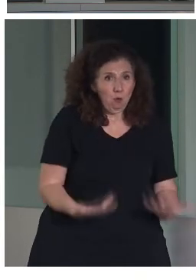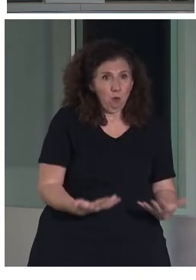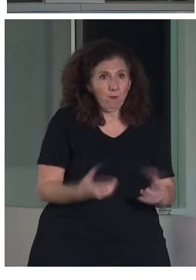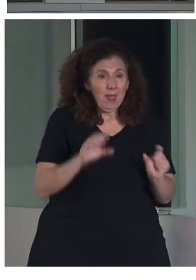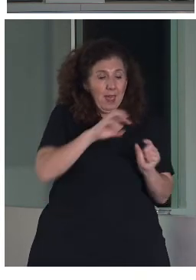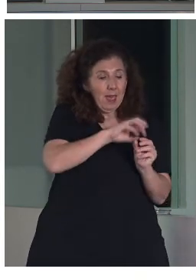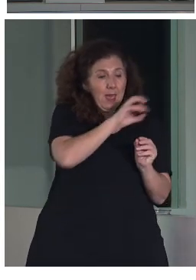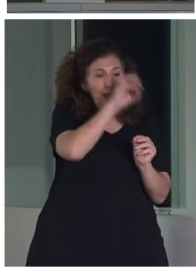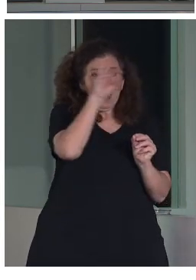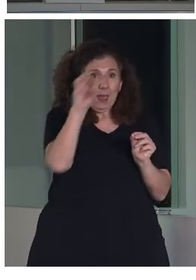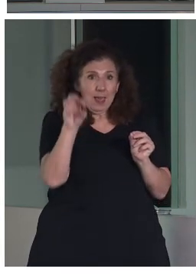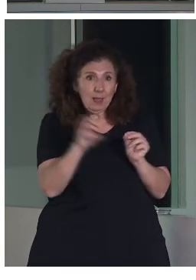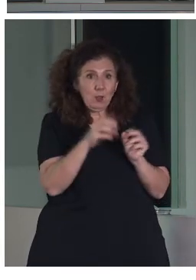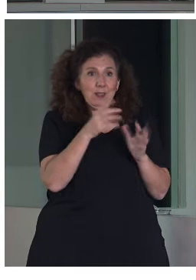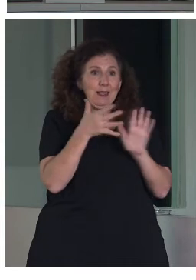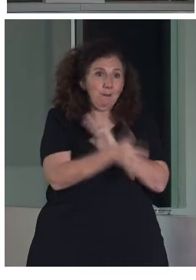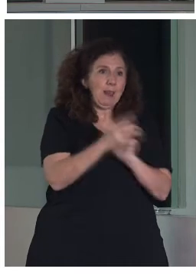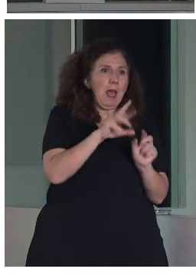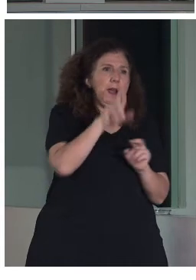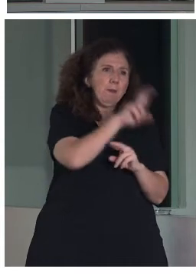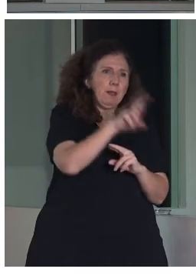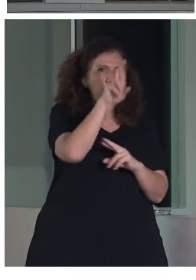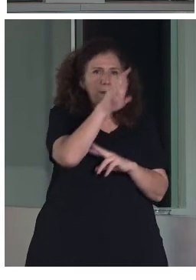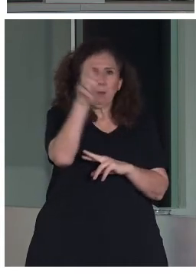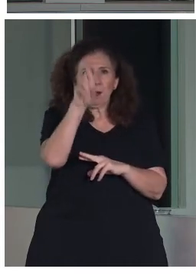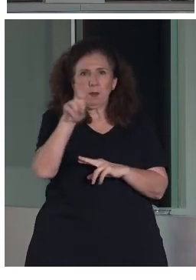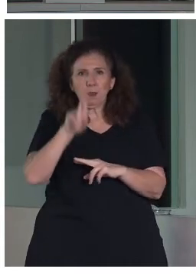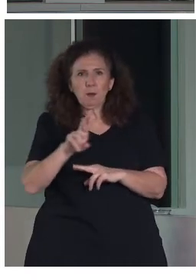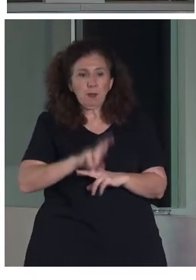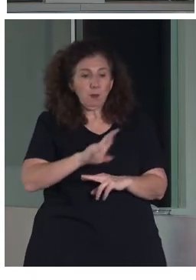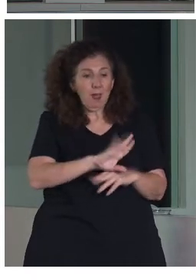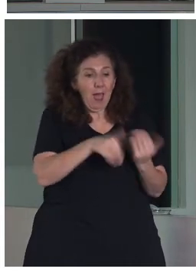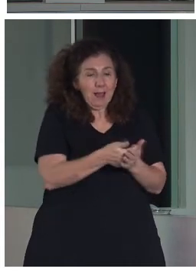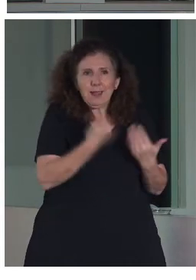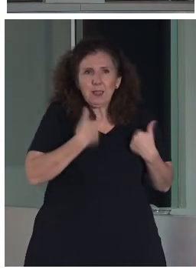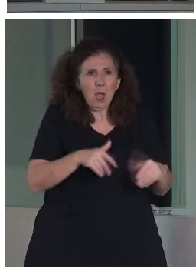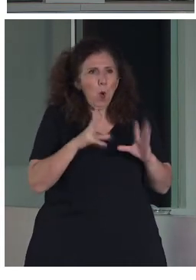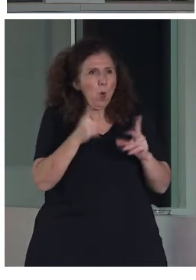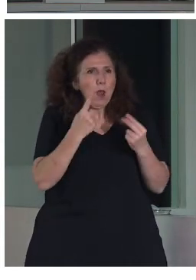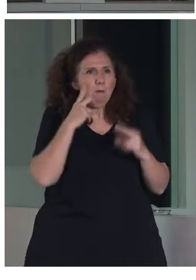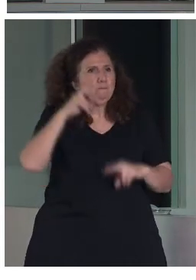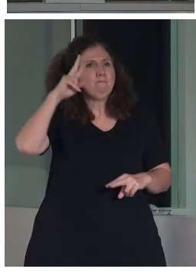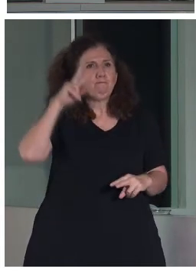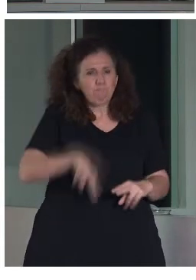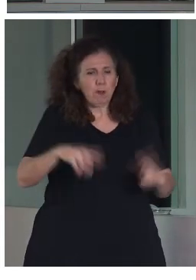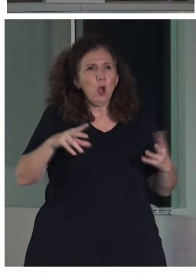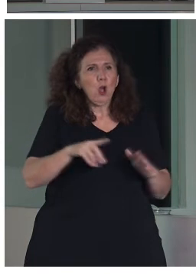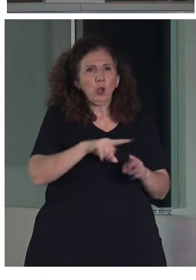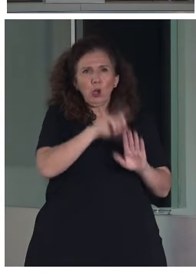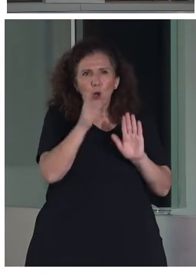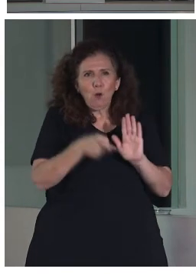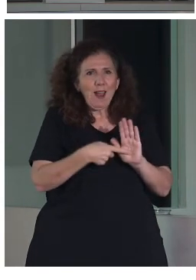que se debe repetir hasta que se llega hasta la validación en donde hay una confirmación global de que el texto se ha comprendido.